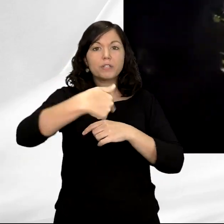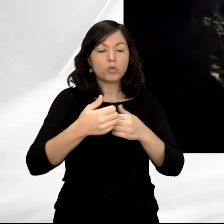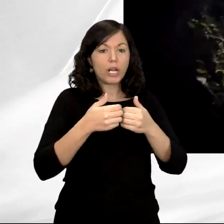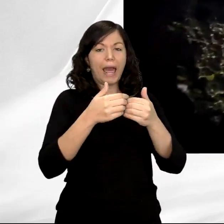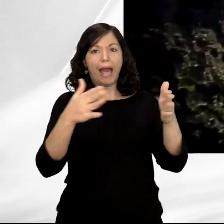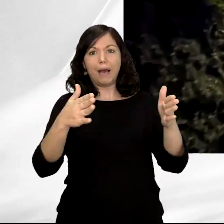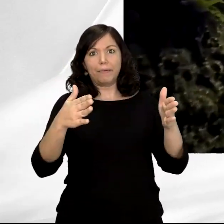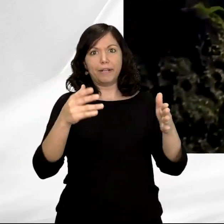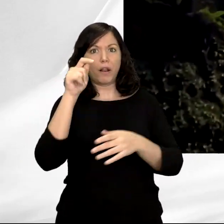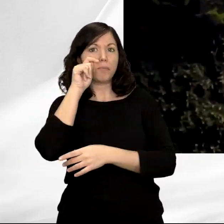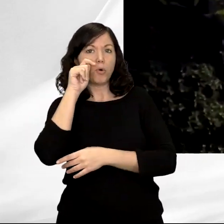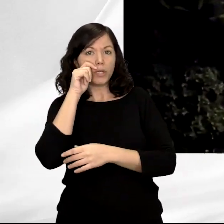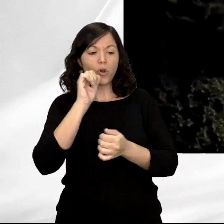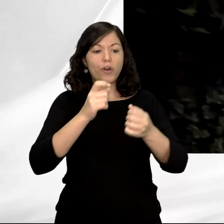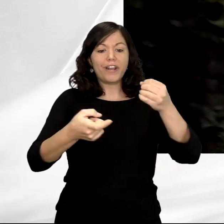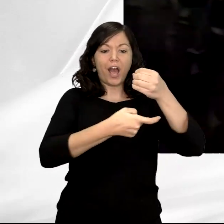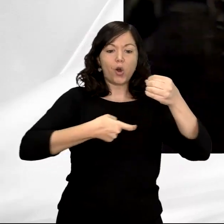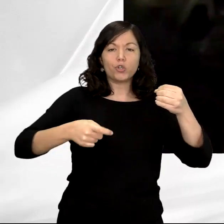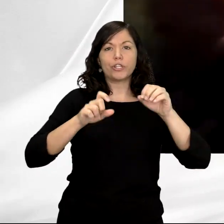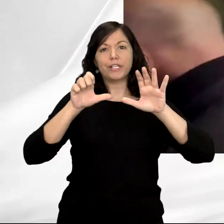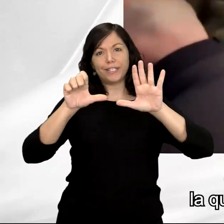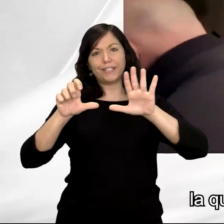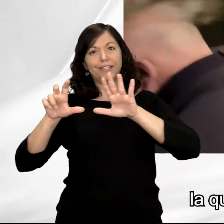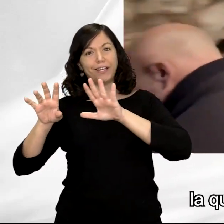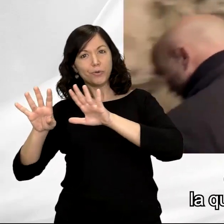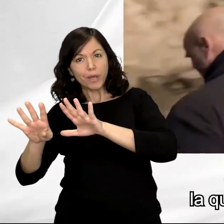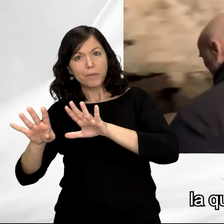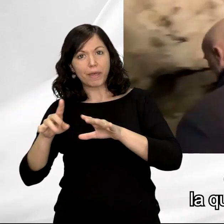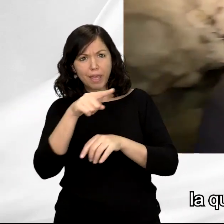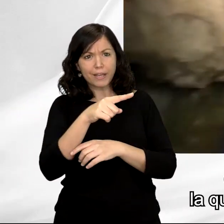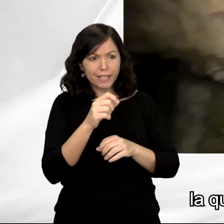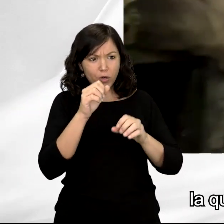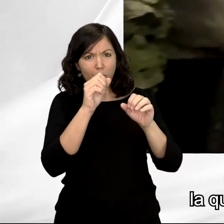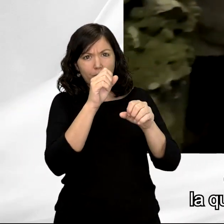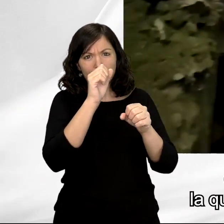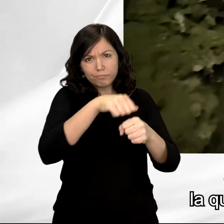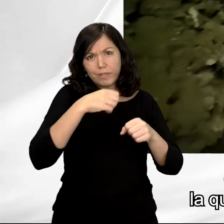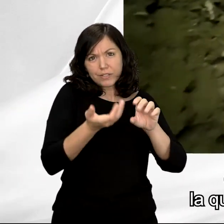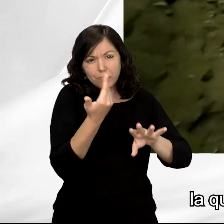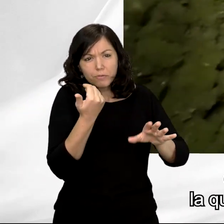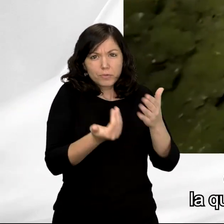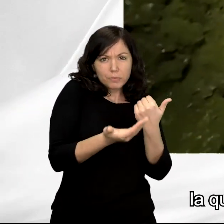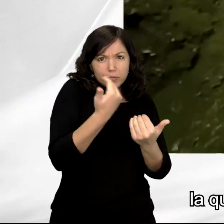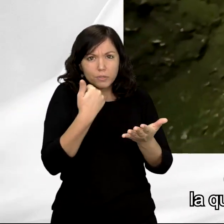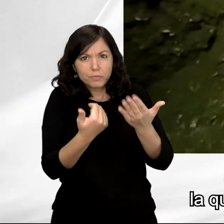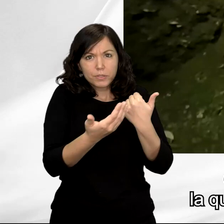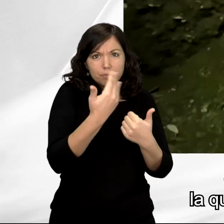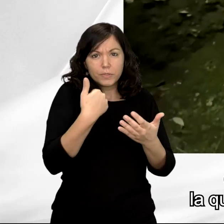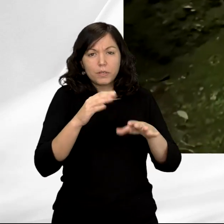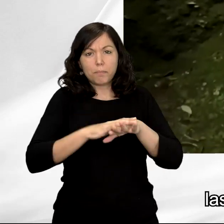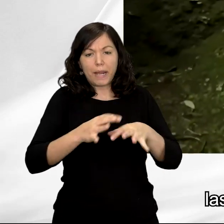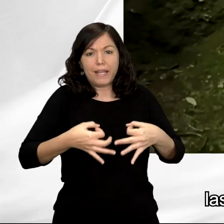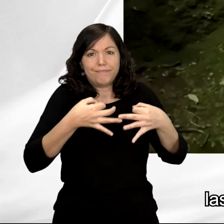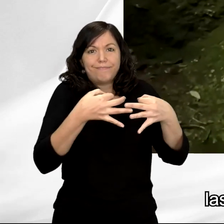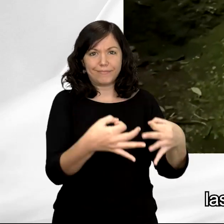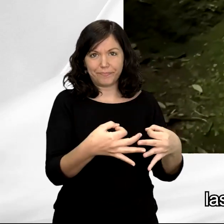público muy rápido, ya en agosto del 69. Y para ello excavan desde aquí una pequeña trinchera, que es la que hemos atravesado nosotros desde la cueva para llegar